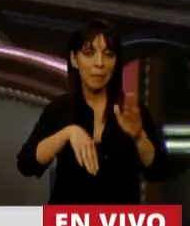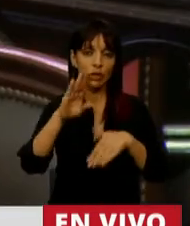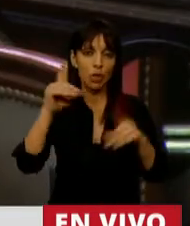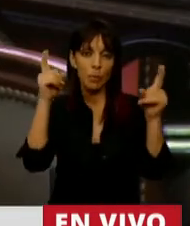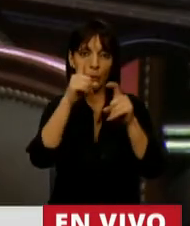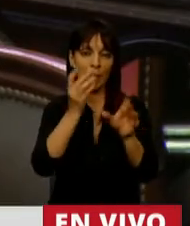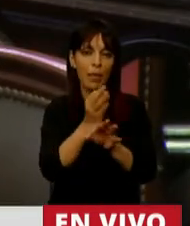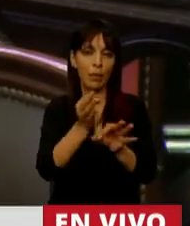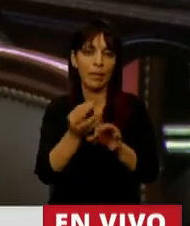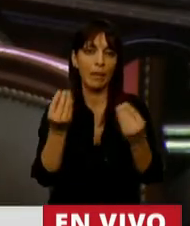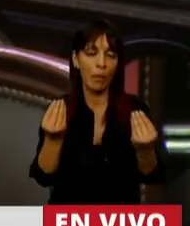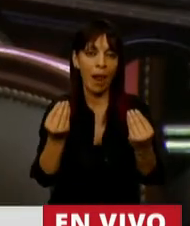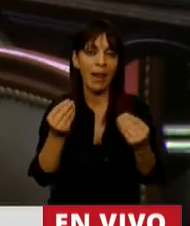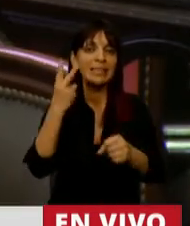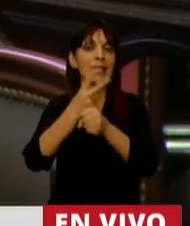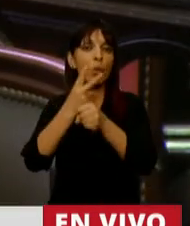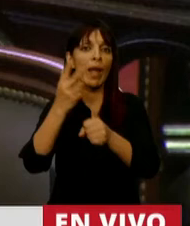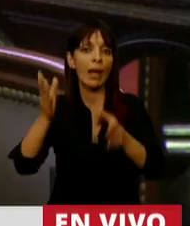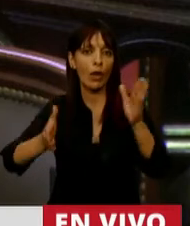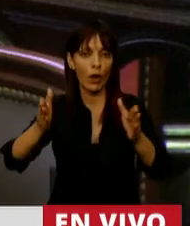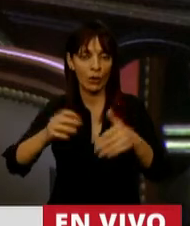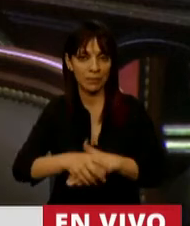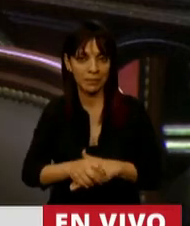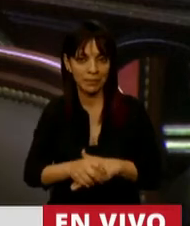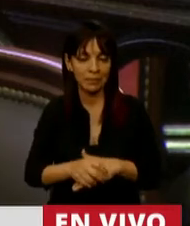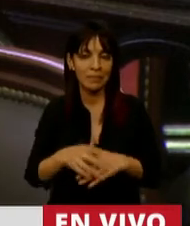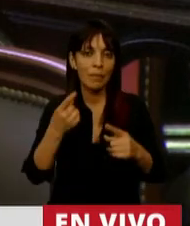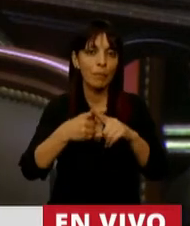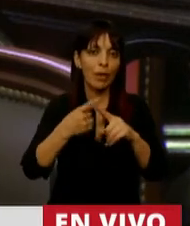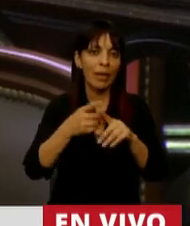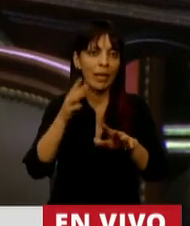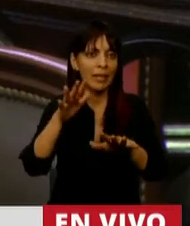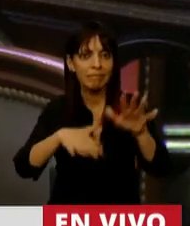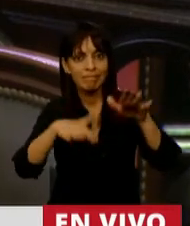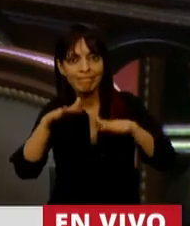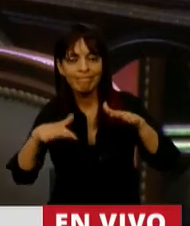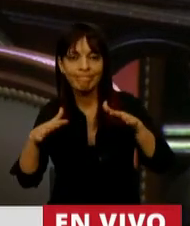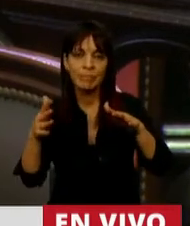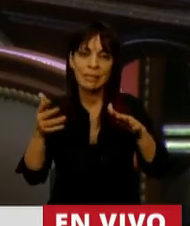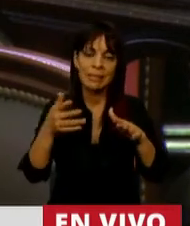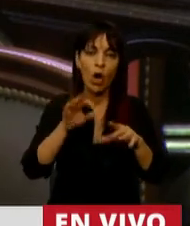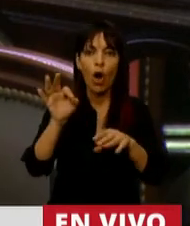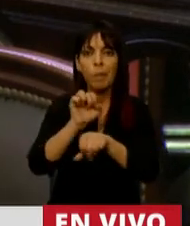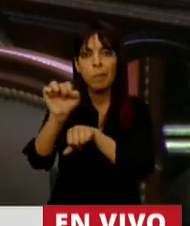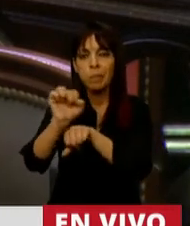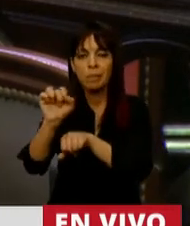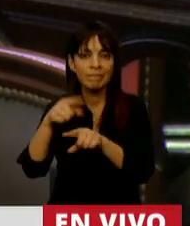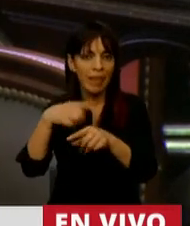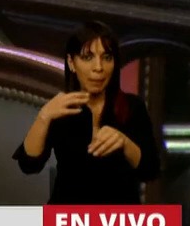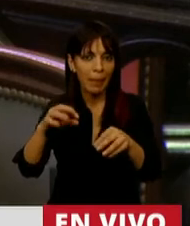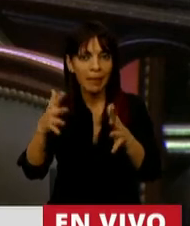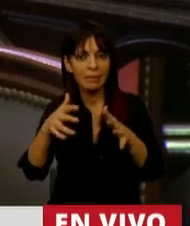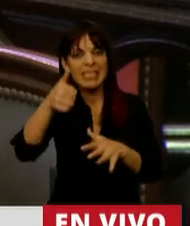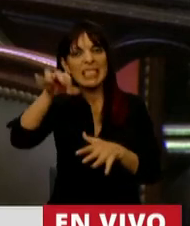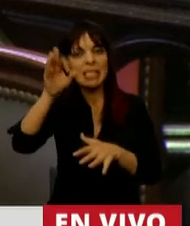educativos que tenemos lo tenemos en el secundario, tanto por su alcance como por la tasa de terminalidad que hoy no alcanza al